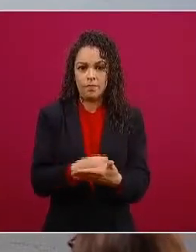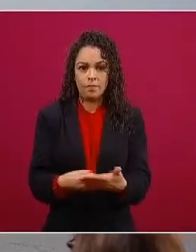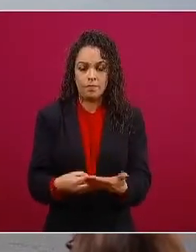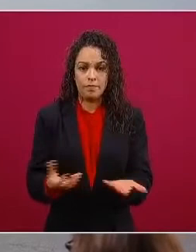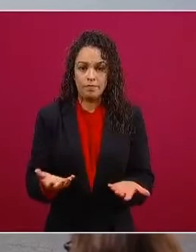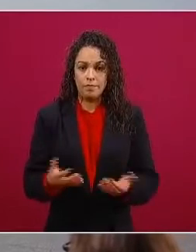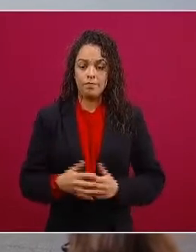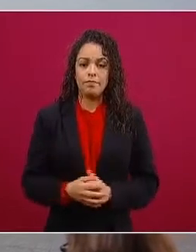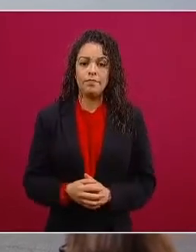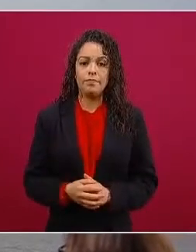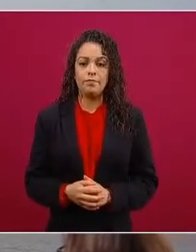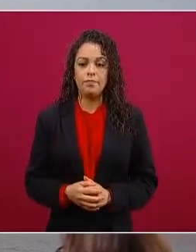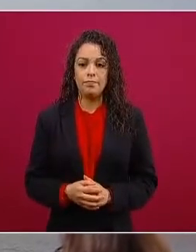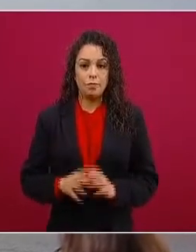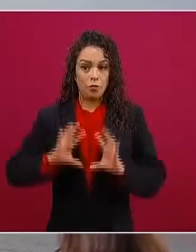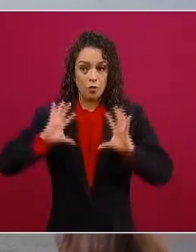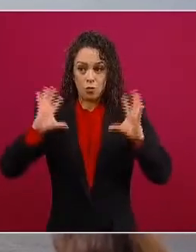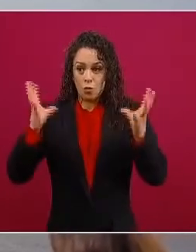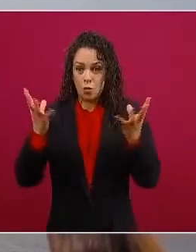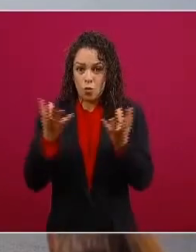todos ellos